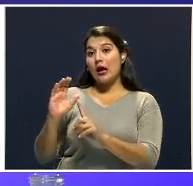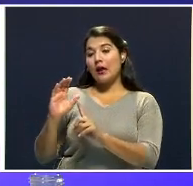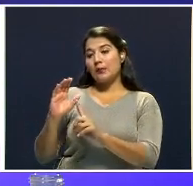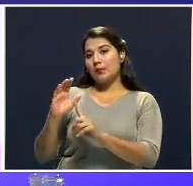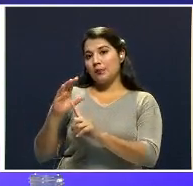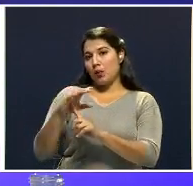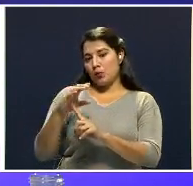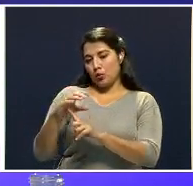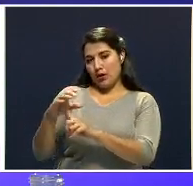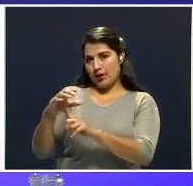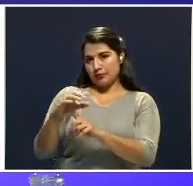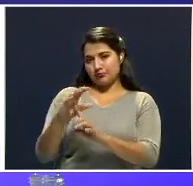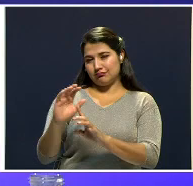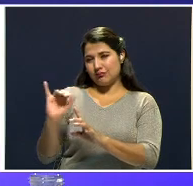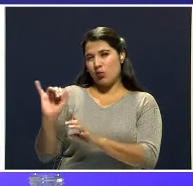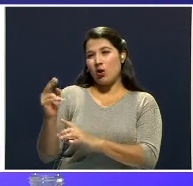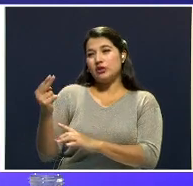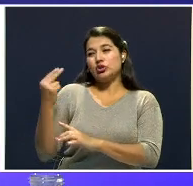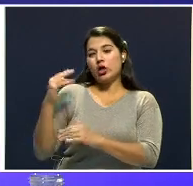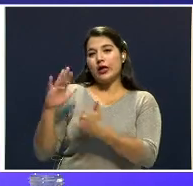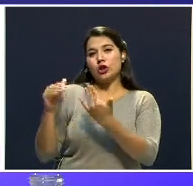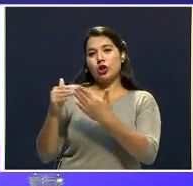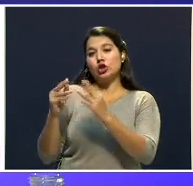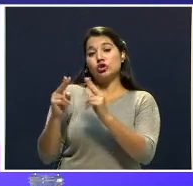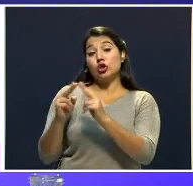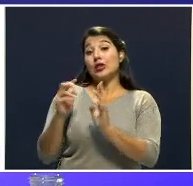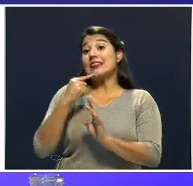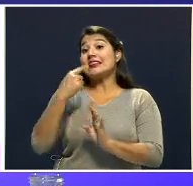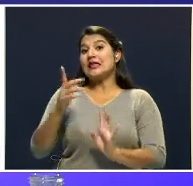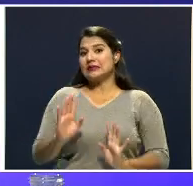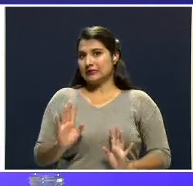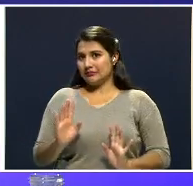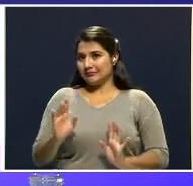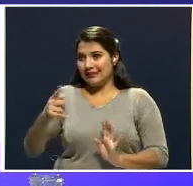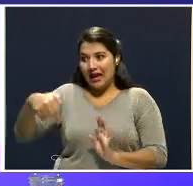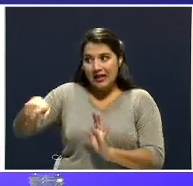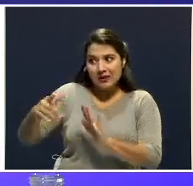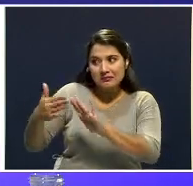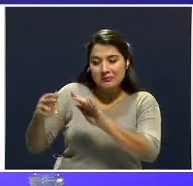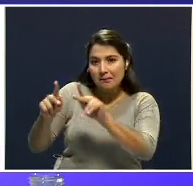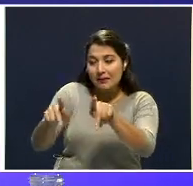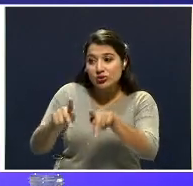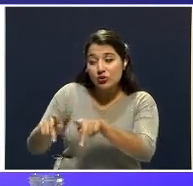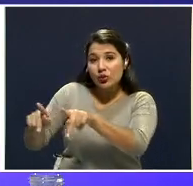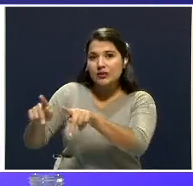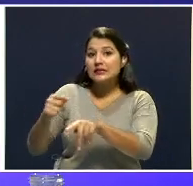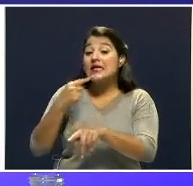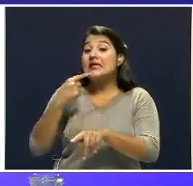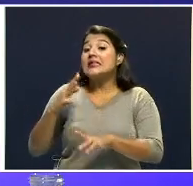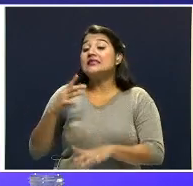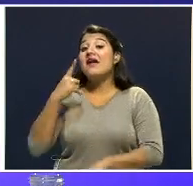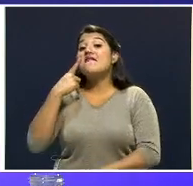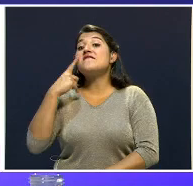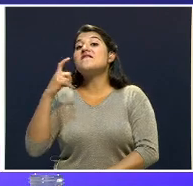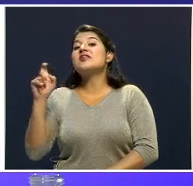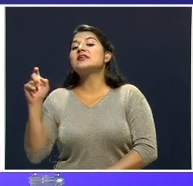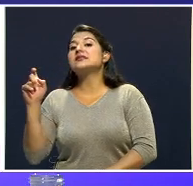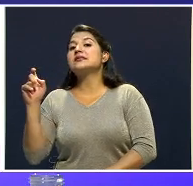Picari es que este caso no salió porque el fiscal estaba comprometido